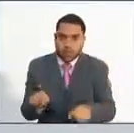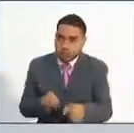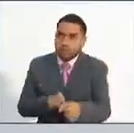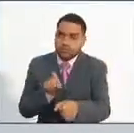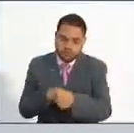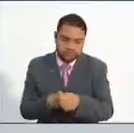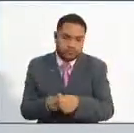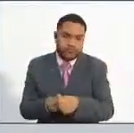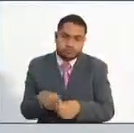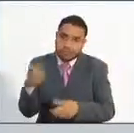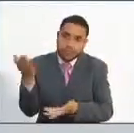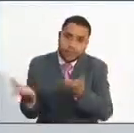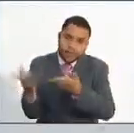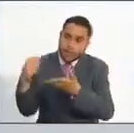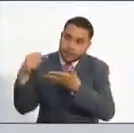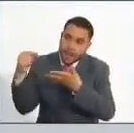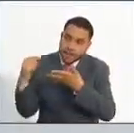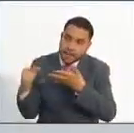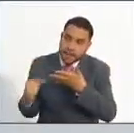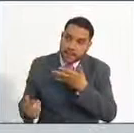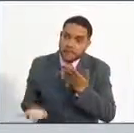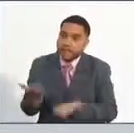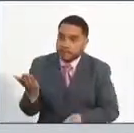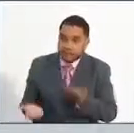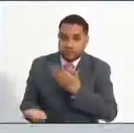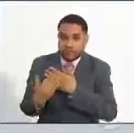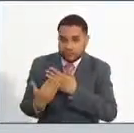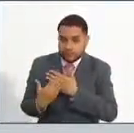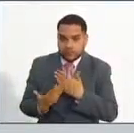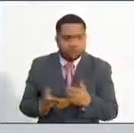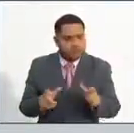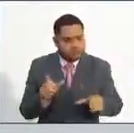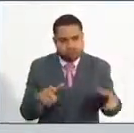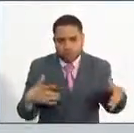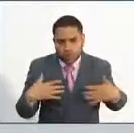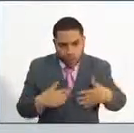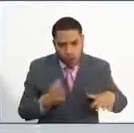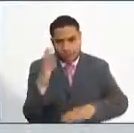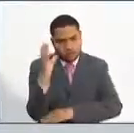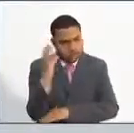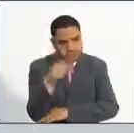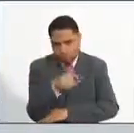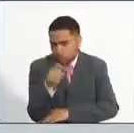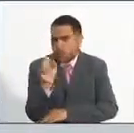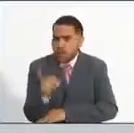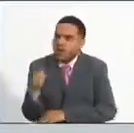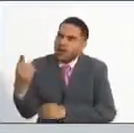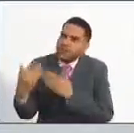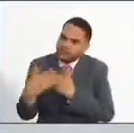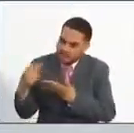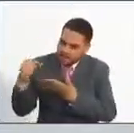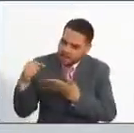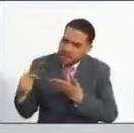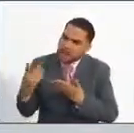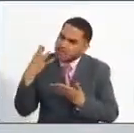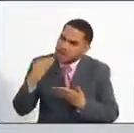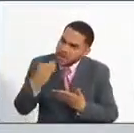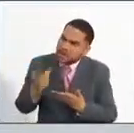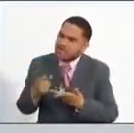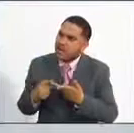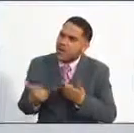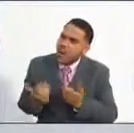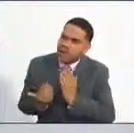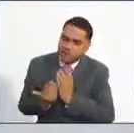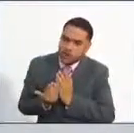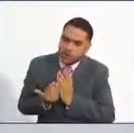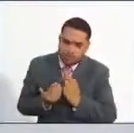postular a ese tipo de empleos. Entonces, cualquier colombiano se puede postular siempre y cuando cumpla con los requisitos de estudios y experiencias exigidos para el empleo al